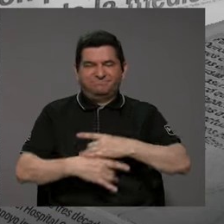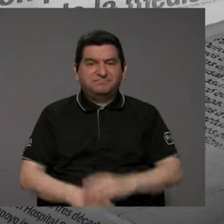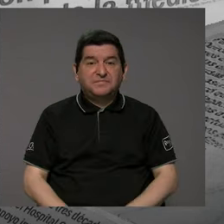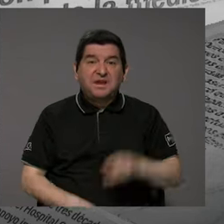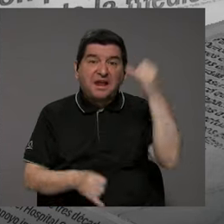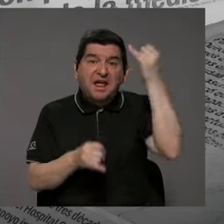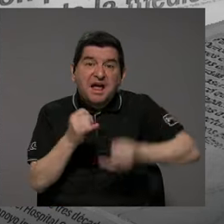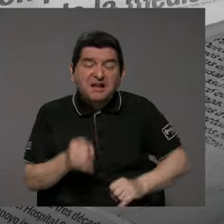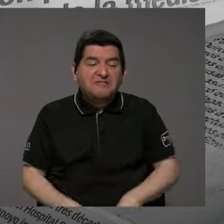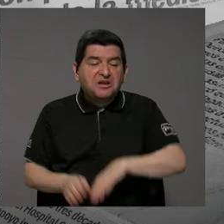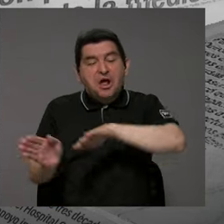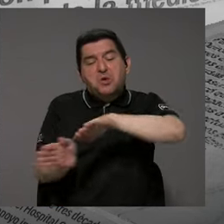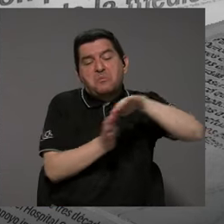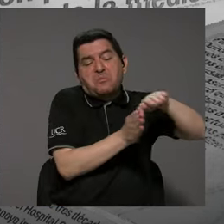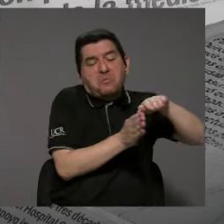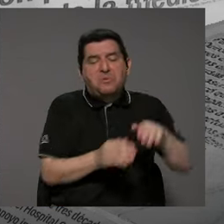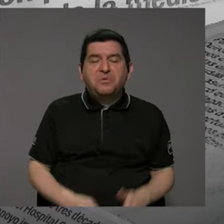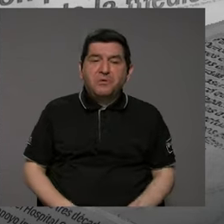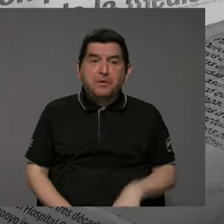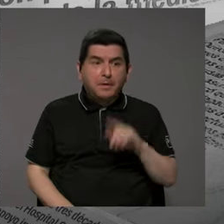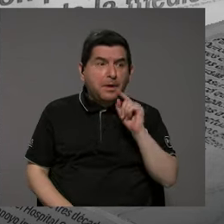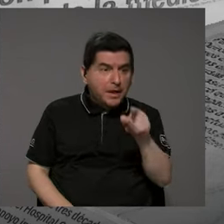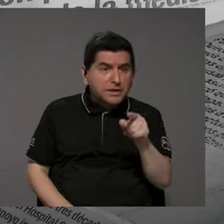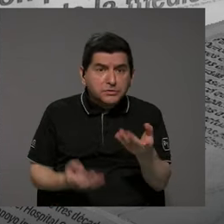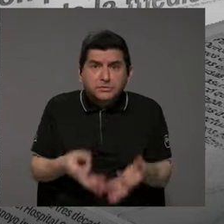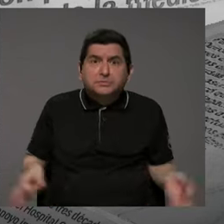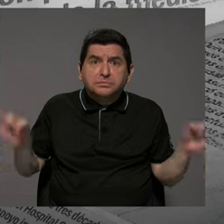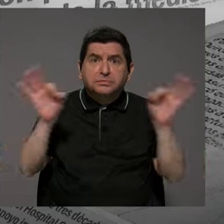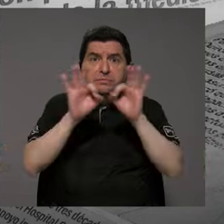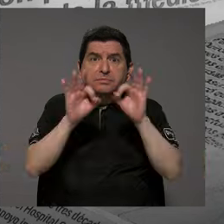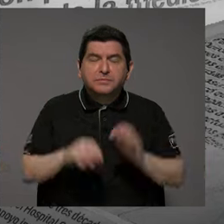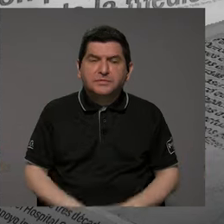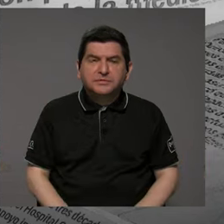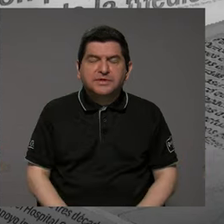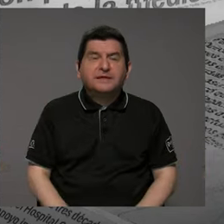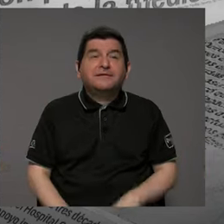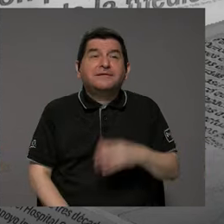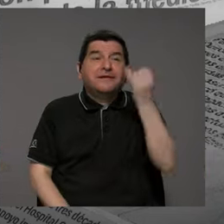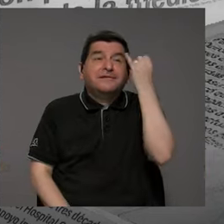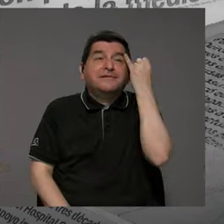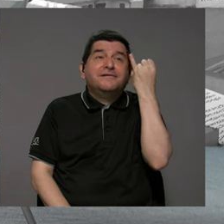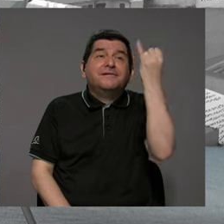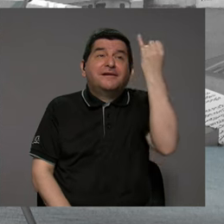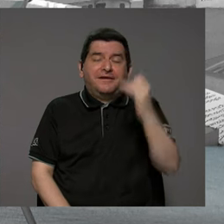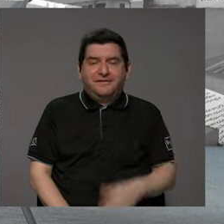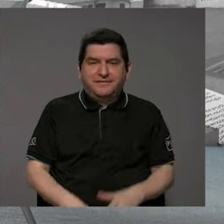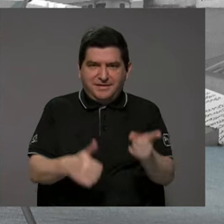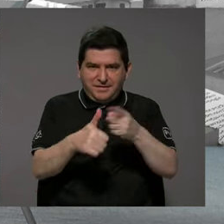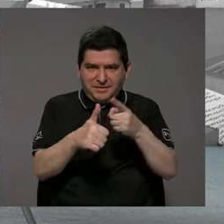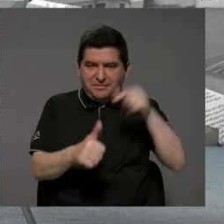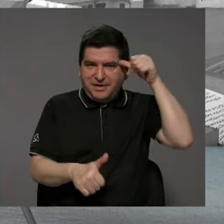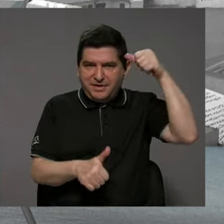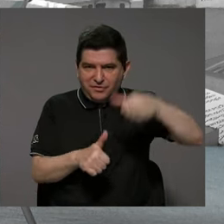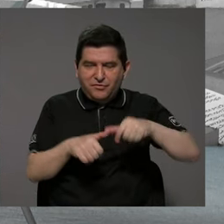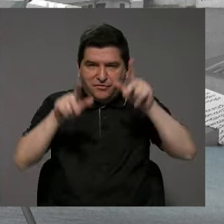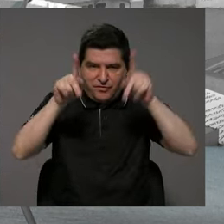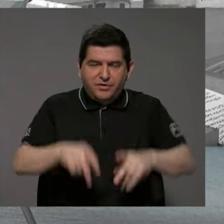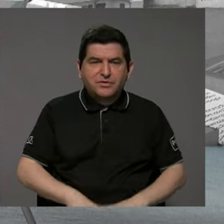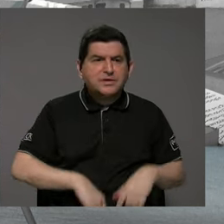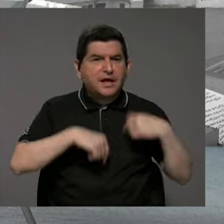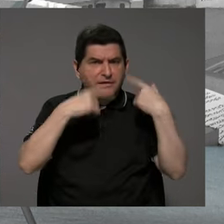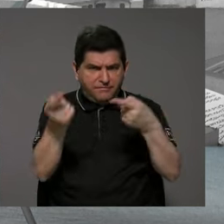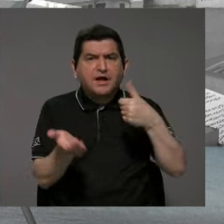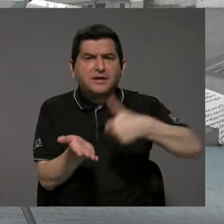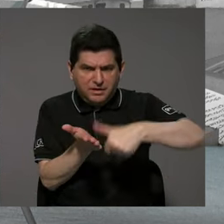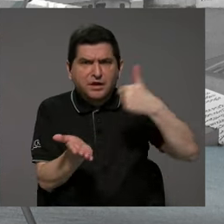terminan dejándose de lado con lo importantes que son. ¿Verdad? Ahí, idealmente, sería... Bueno, para empezar, recordarle a la ciudadanía que vaya y